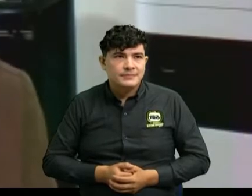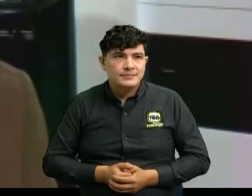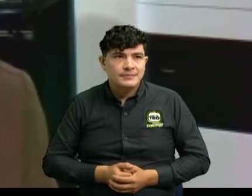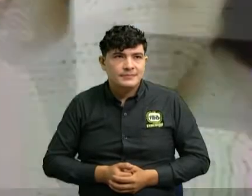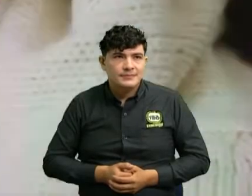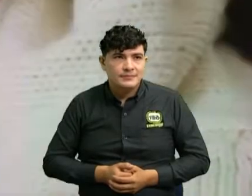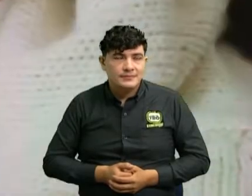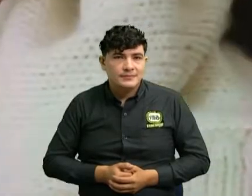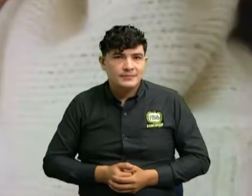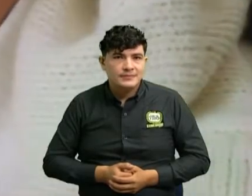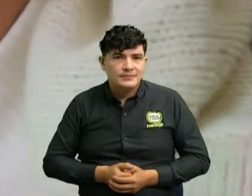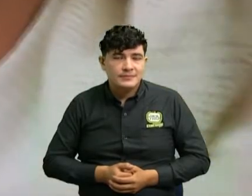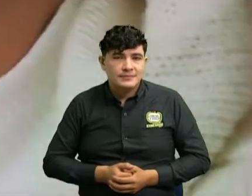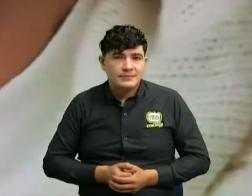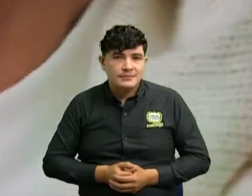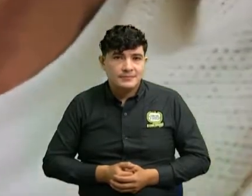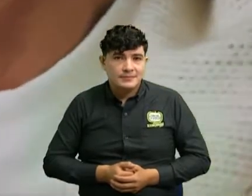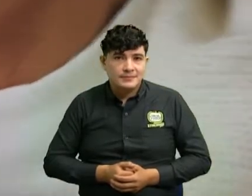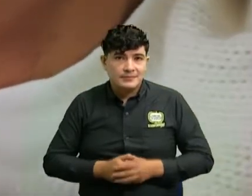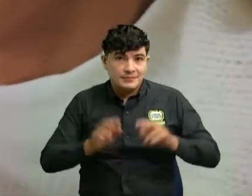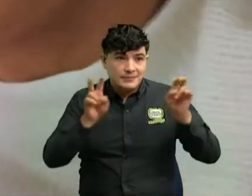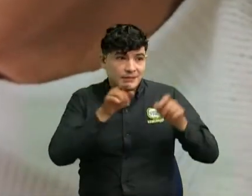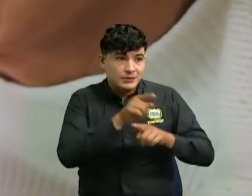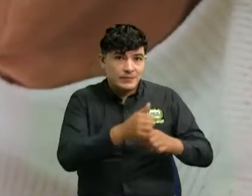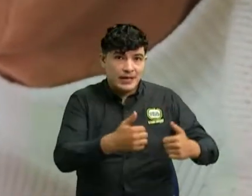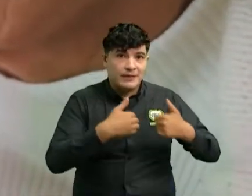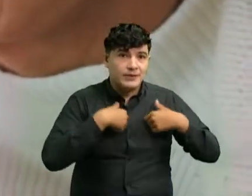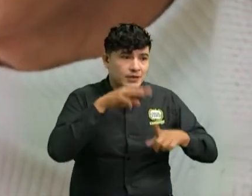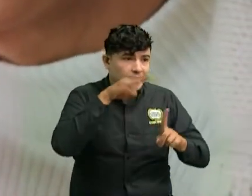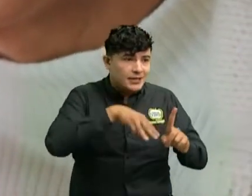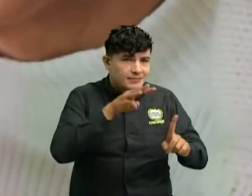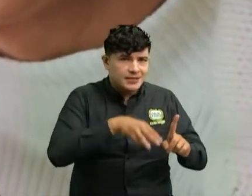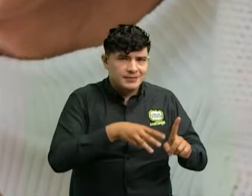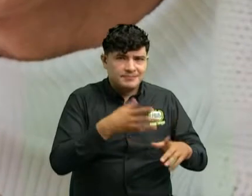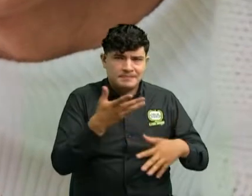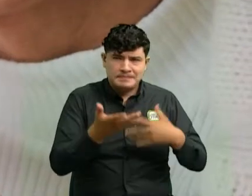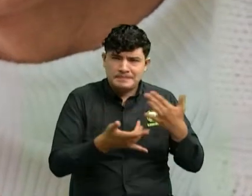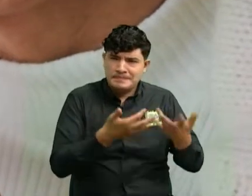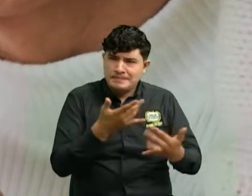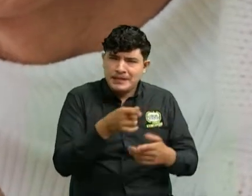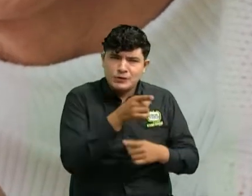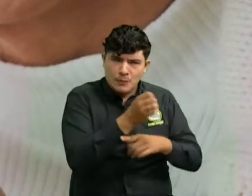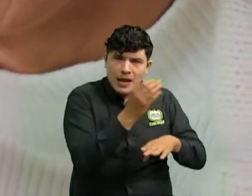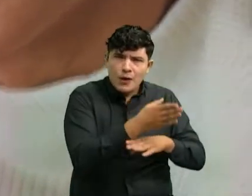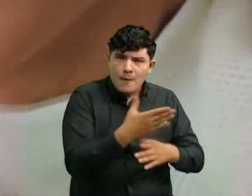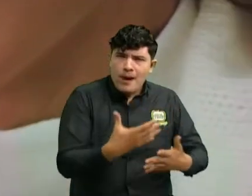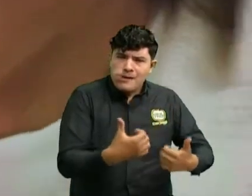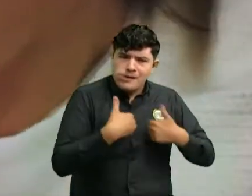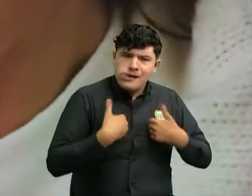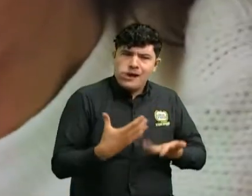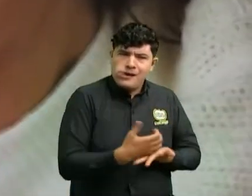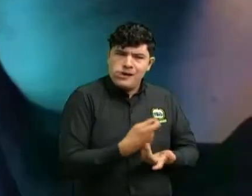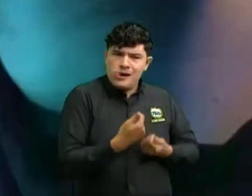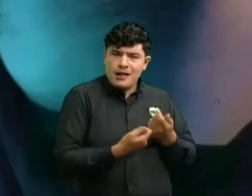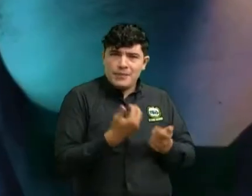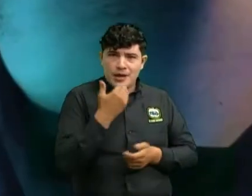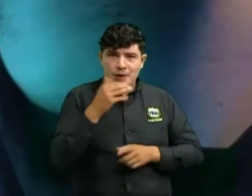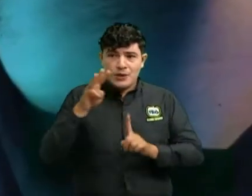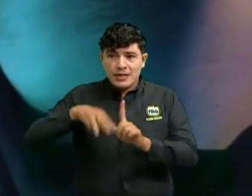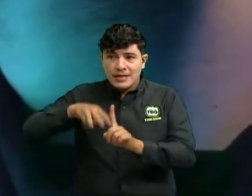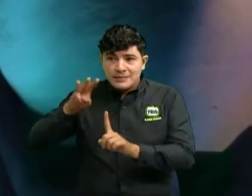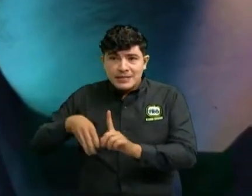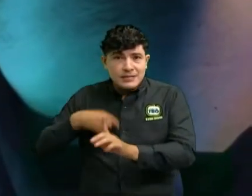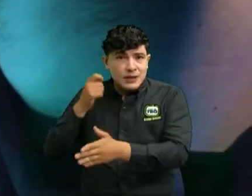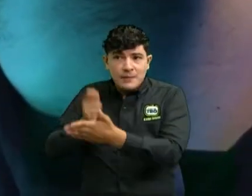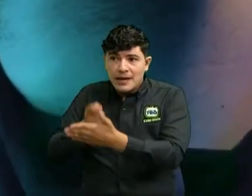fue en un negocio para las entidades financieras porque siguieron generando intereses y las seis cuotas o tres cuotas que no pagaron